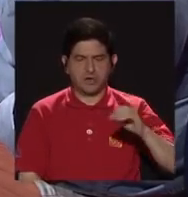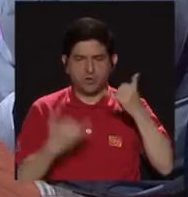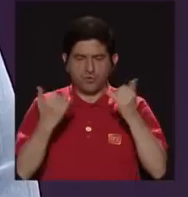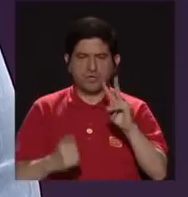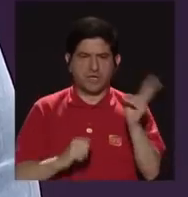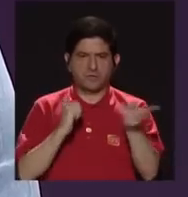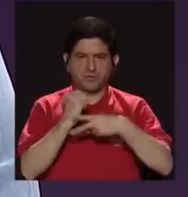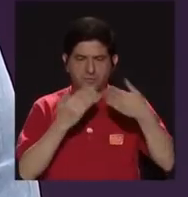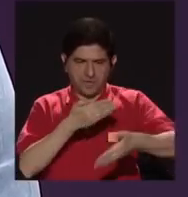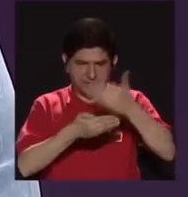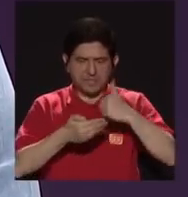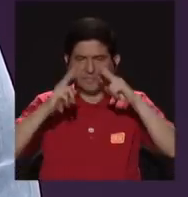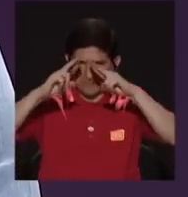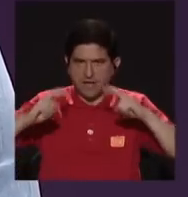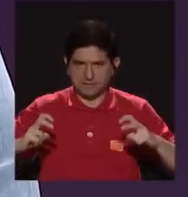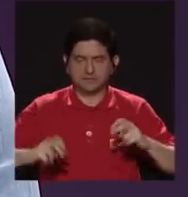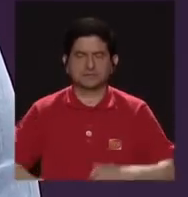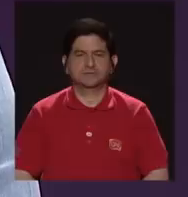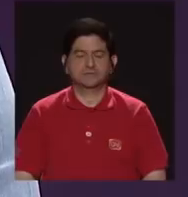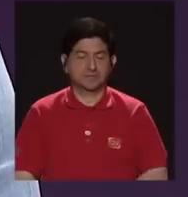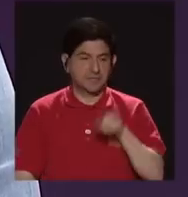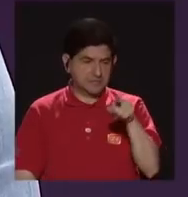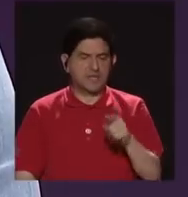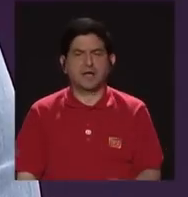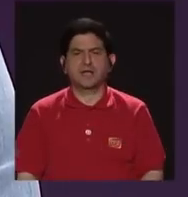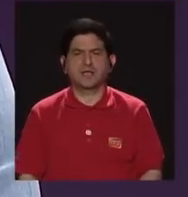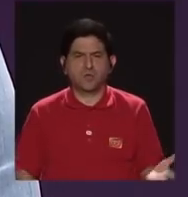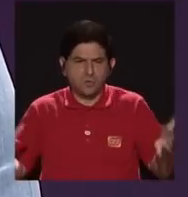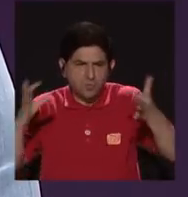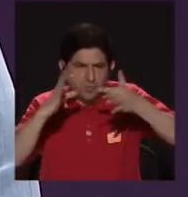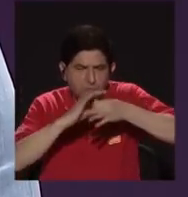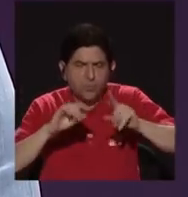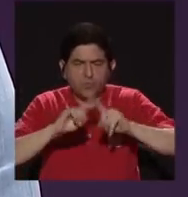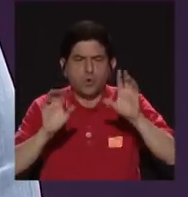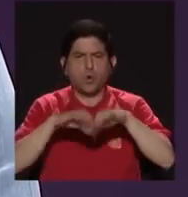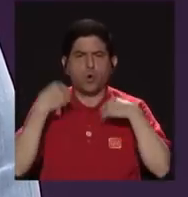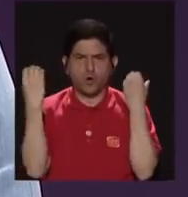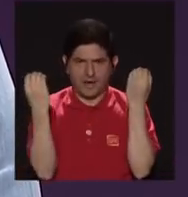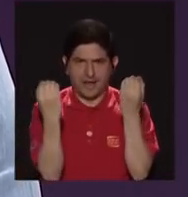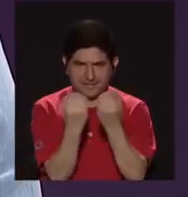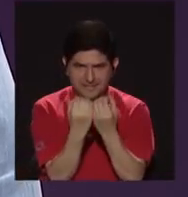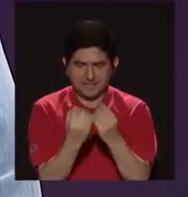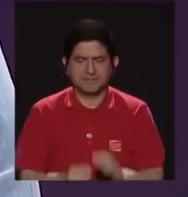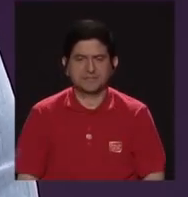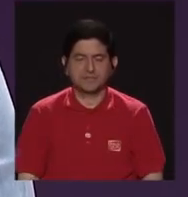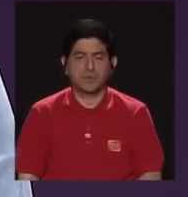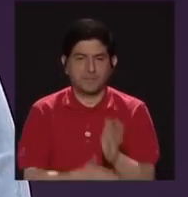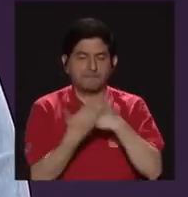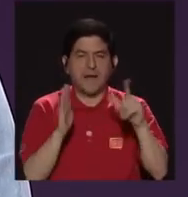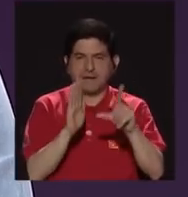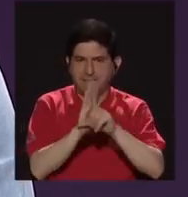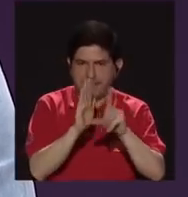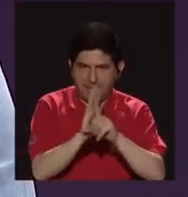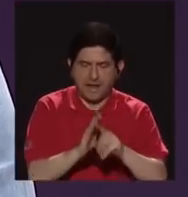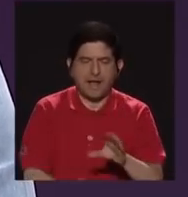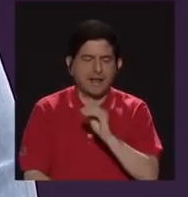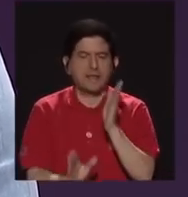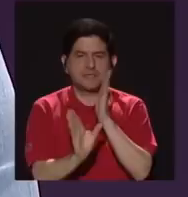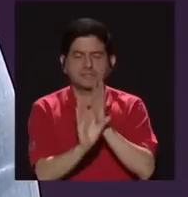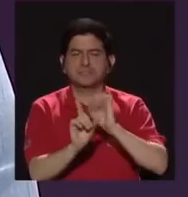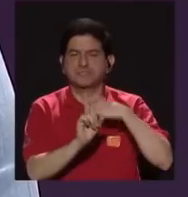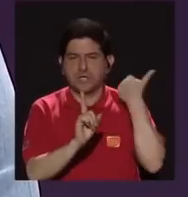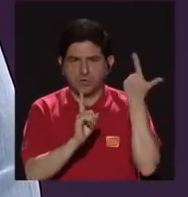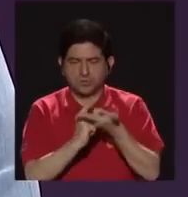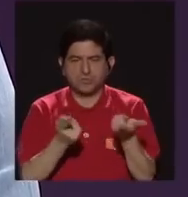anterioridad y ahí convergieron varias organizaciones por la parte legal, por la parte psicosocial.